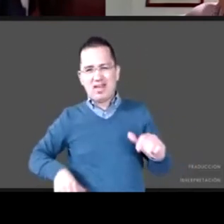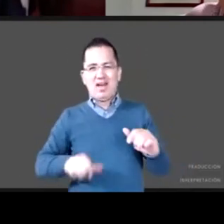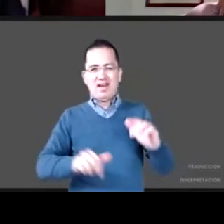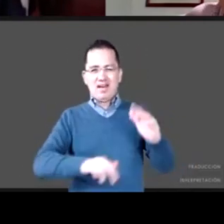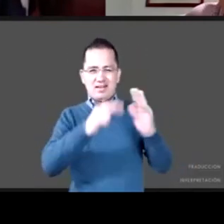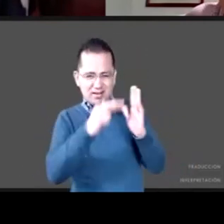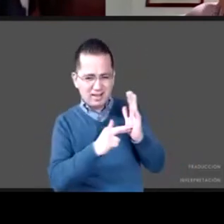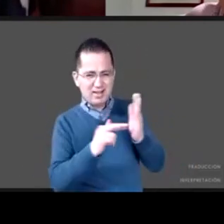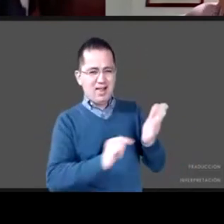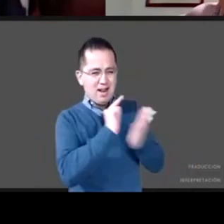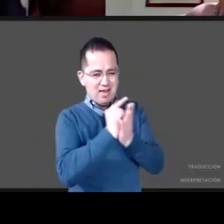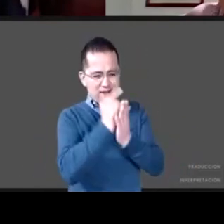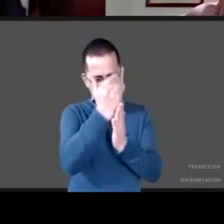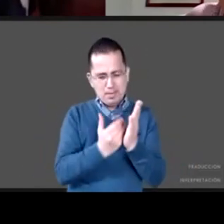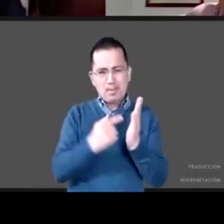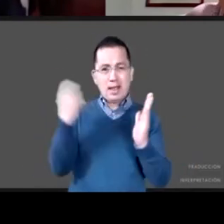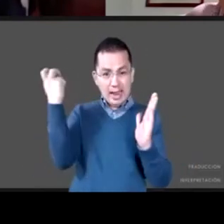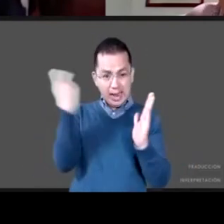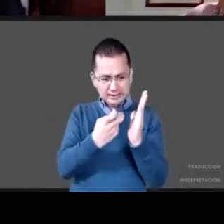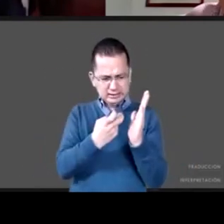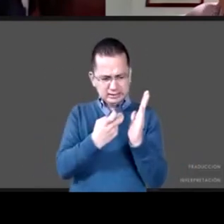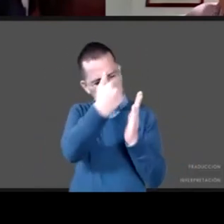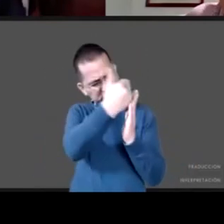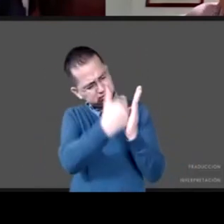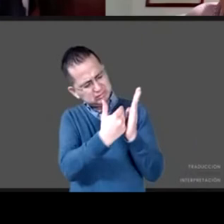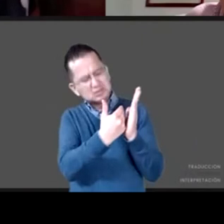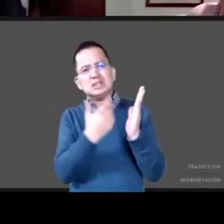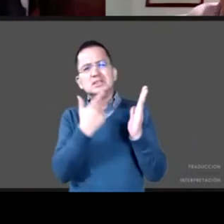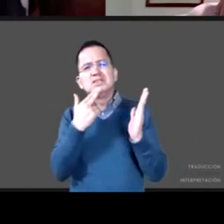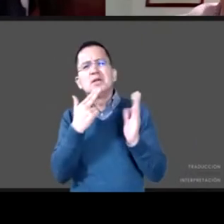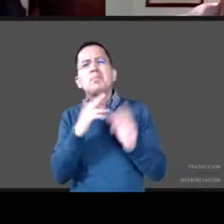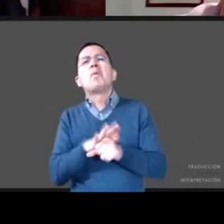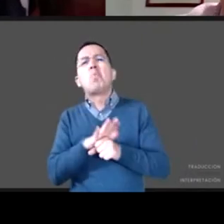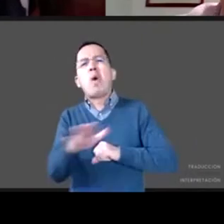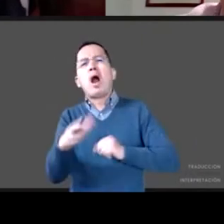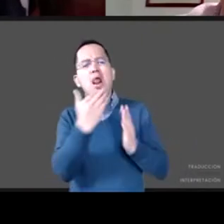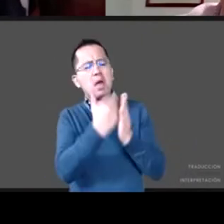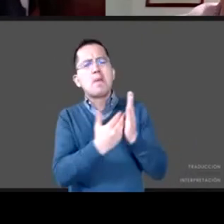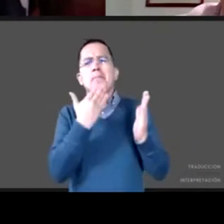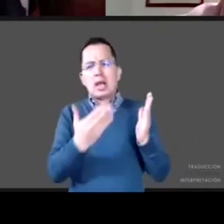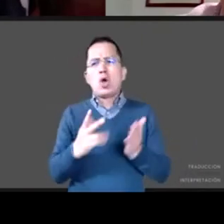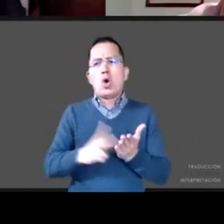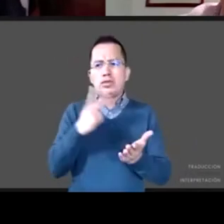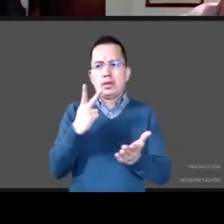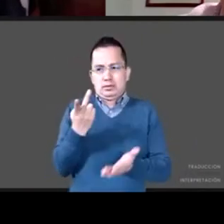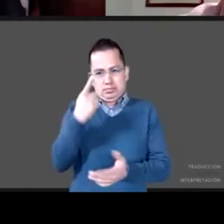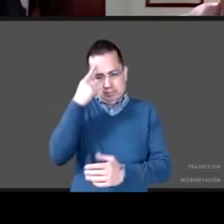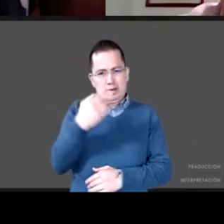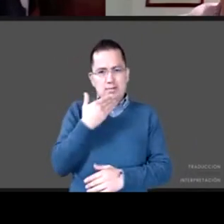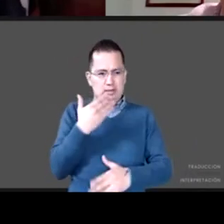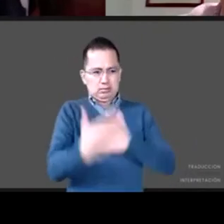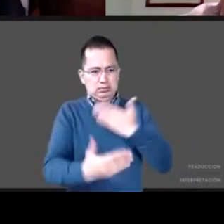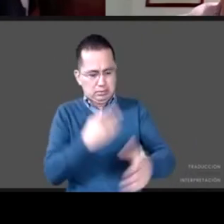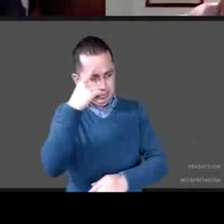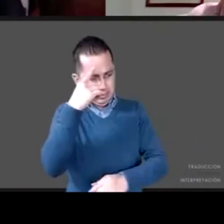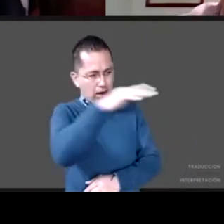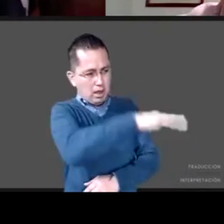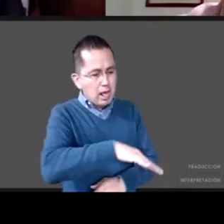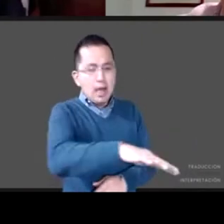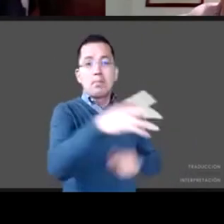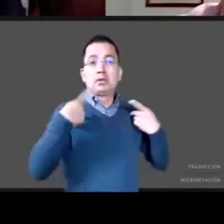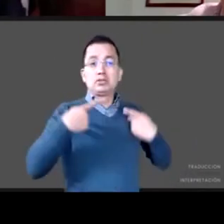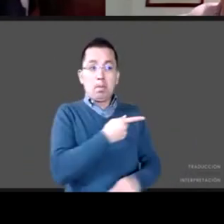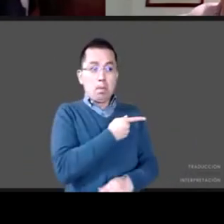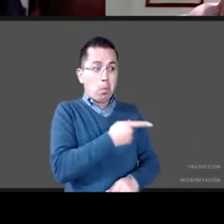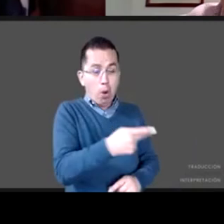digamos sus virtudes como pieza confirmada que hace que este círculo de la pobreza se rompa y que